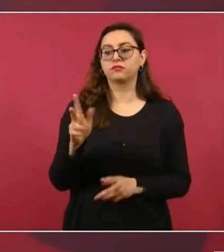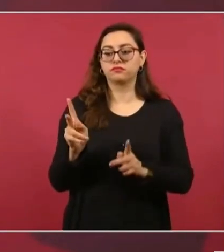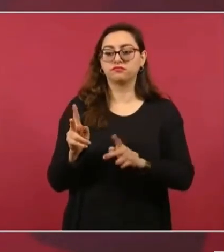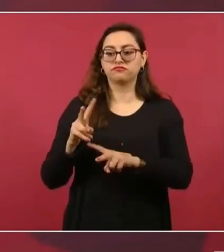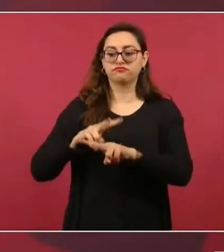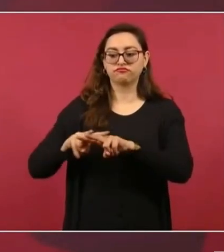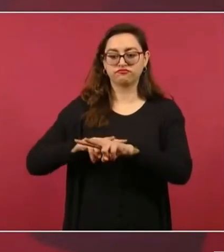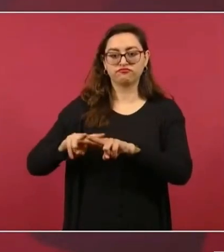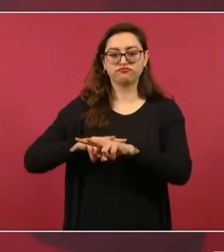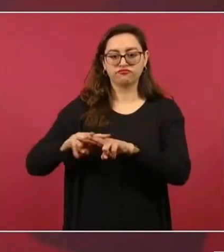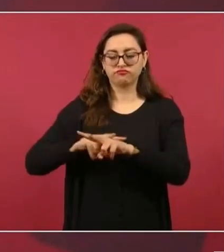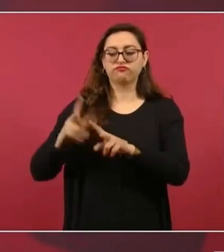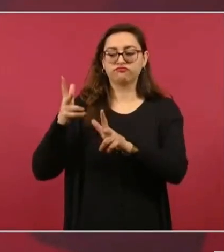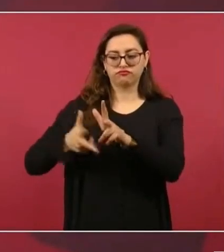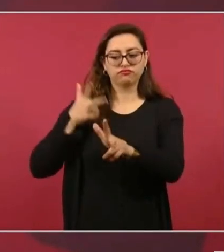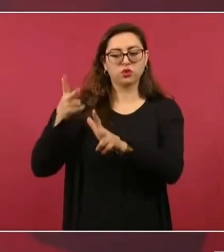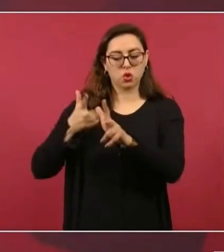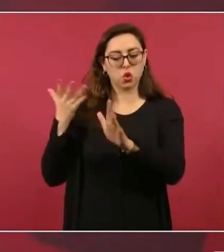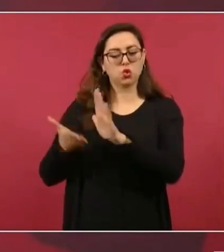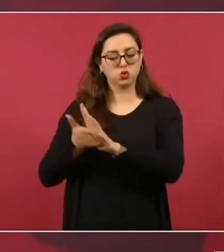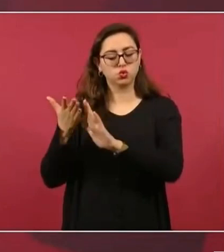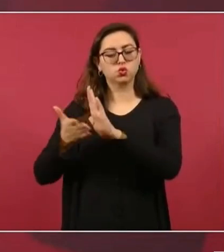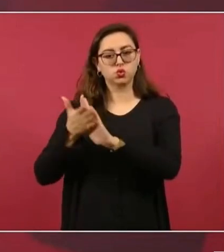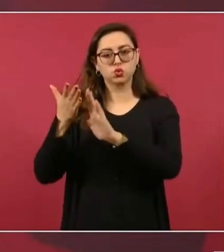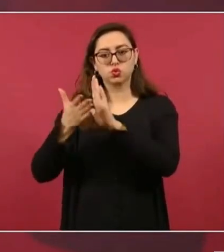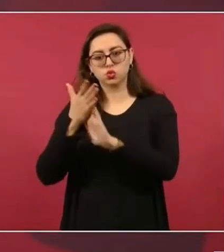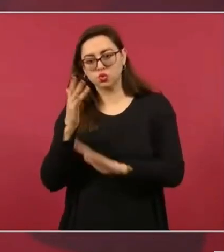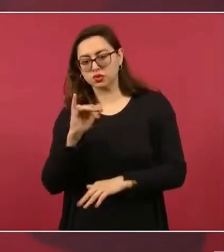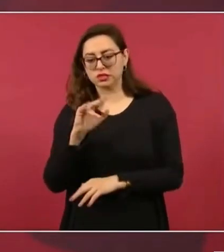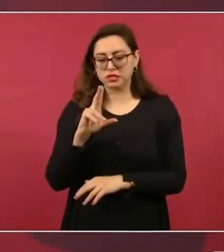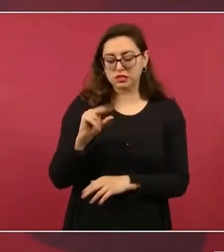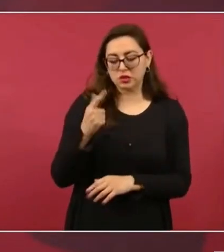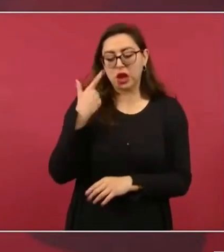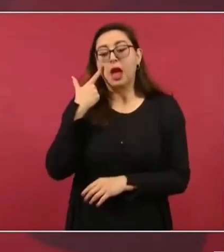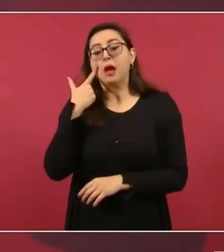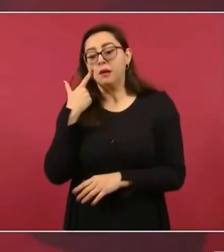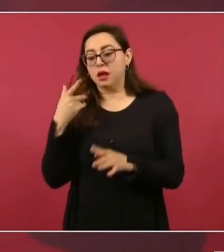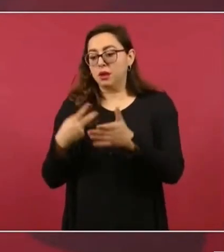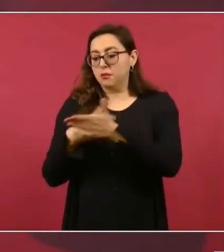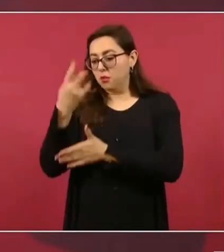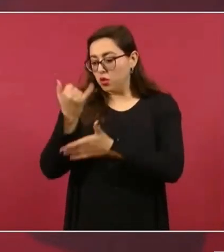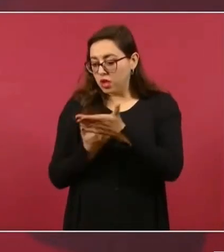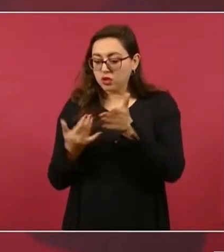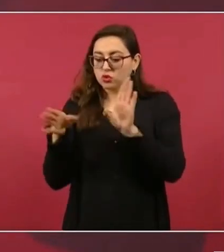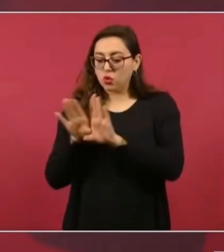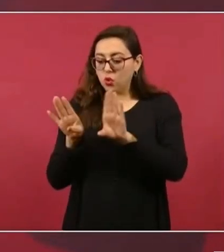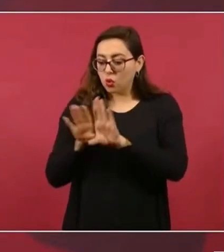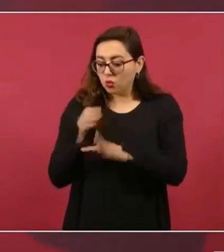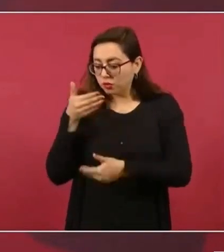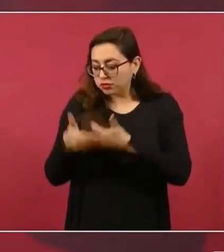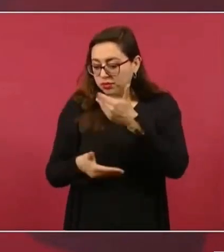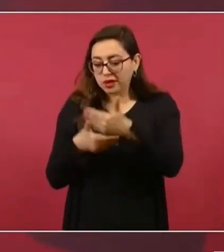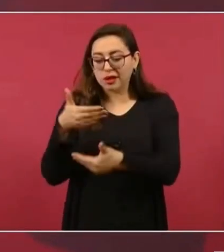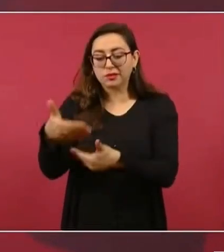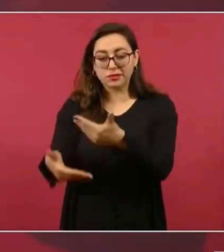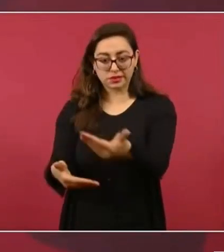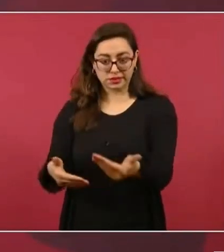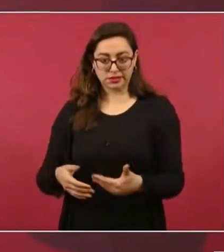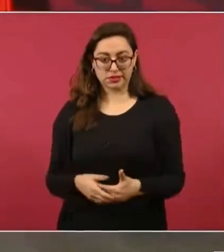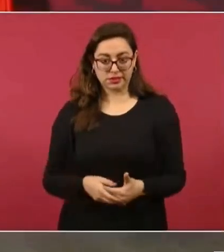tren. estamos revisando el proyecto. ¿Se acuerdan ustedes